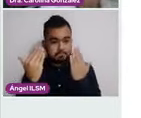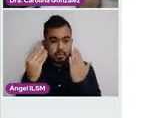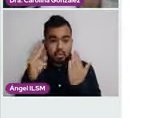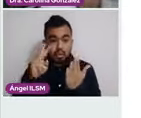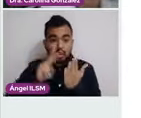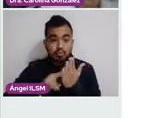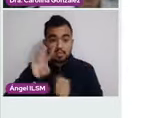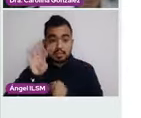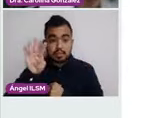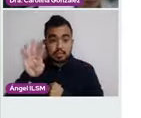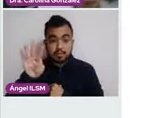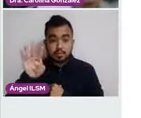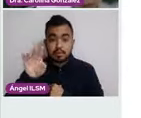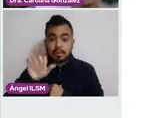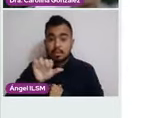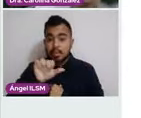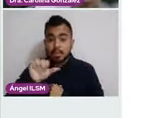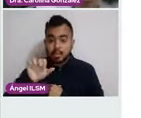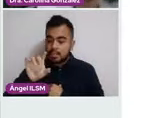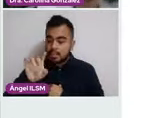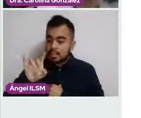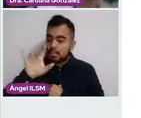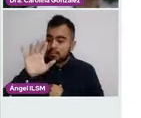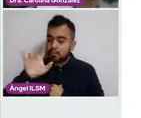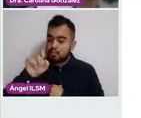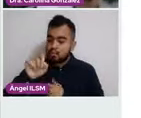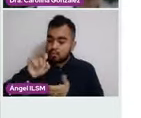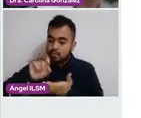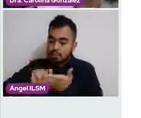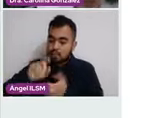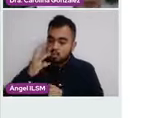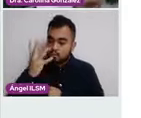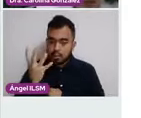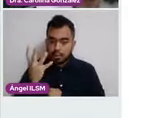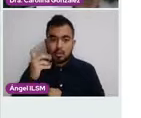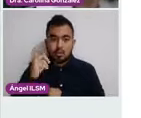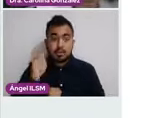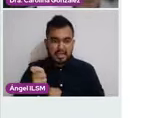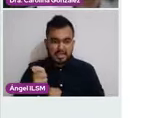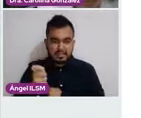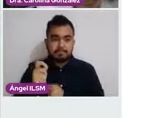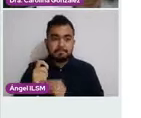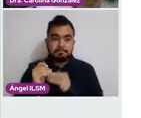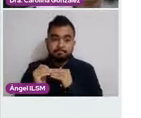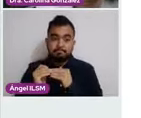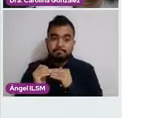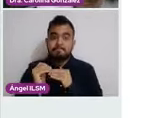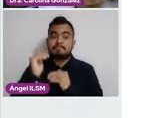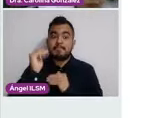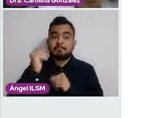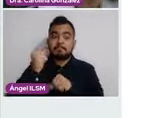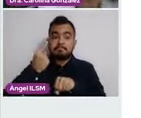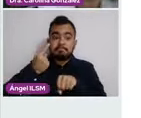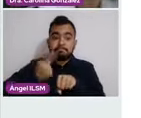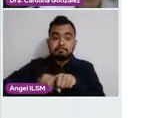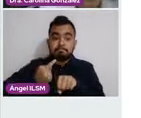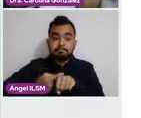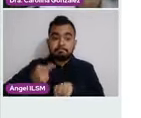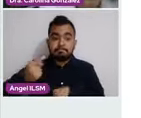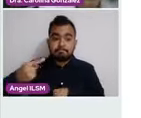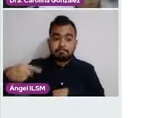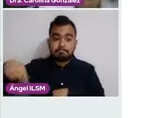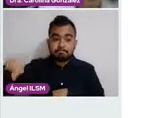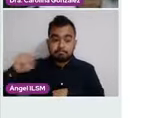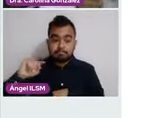.24. Esto significa probablemente que aumentaron los camisajes, por lo tanto, también